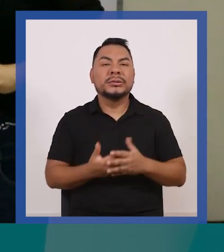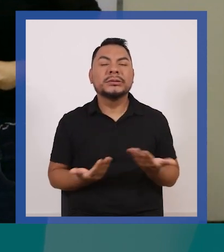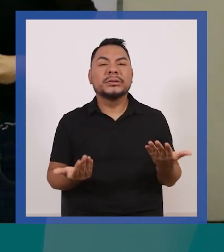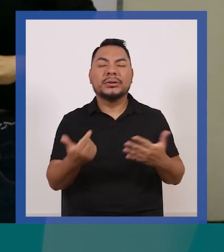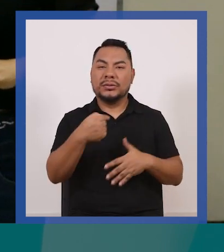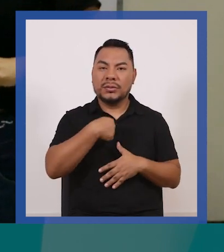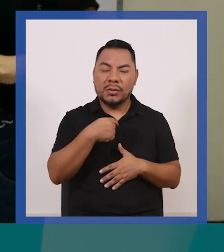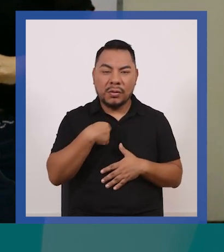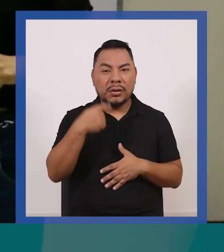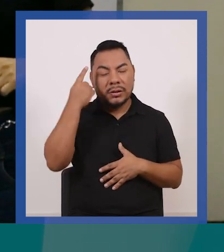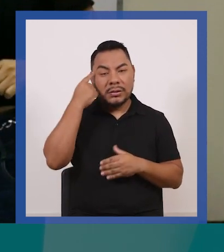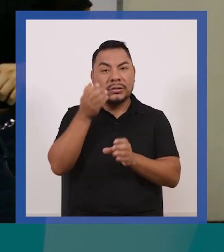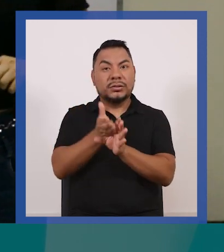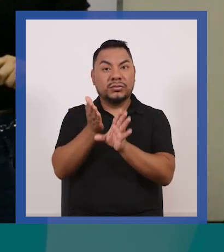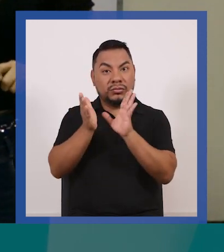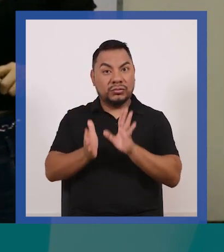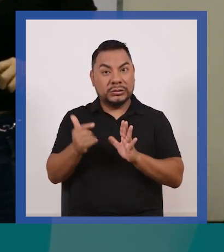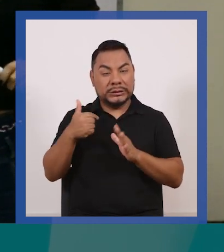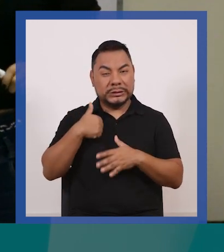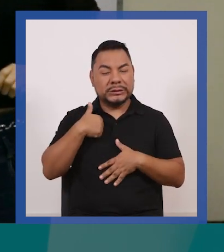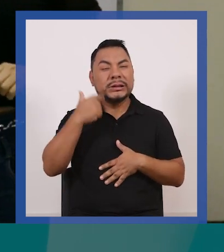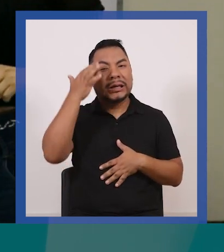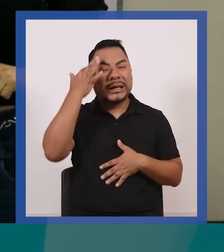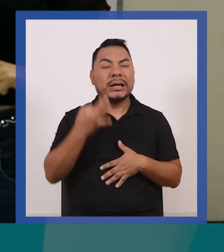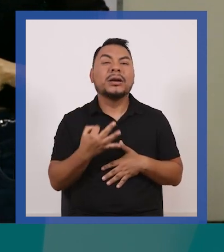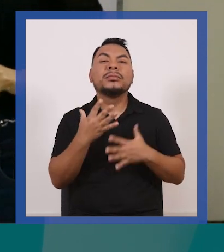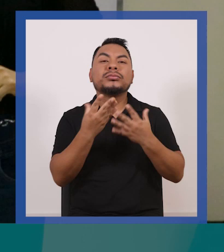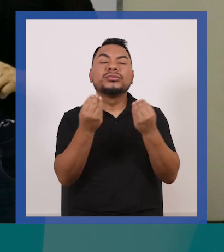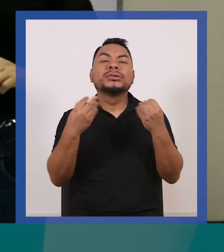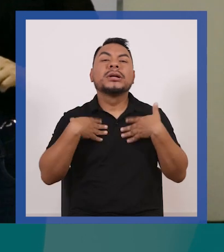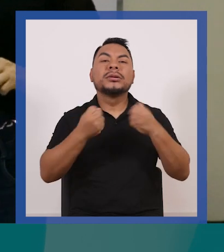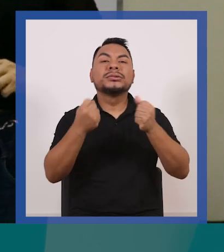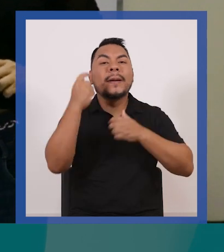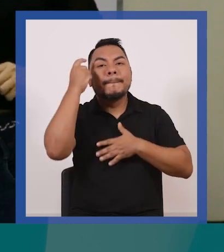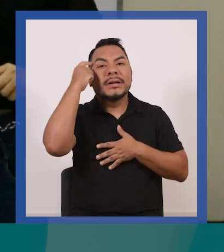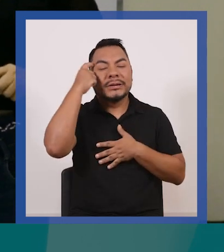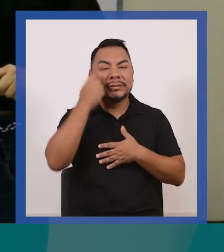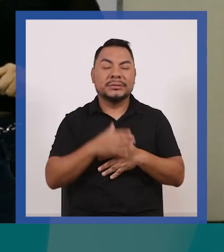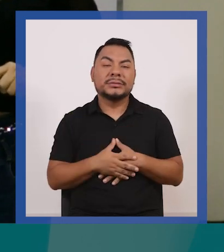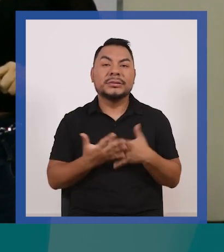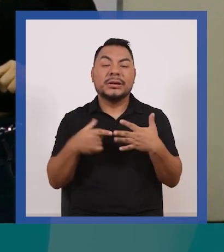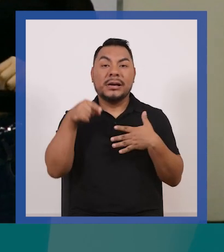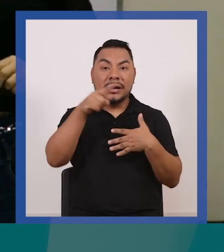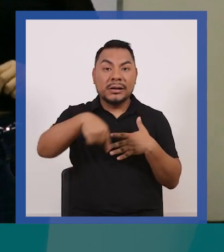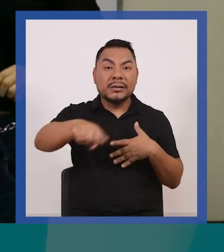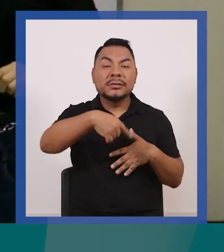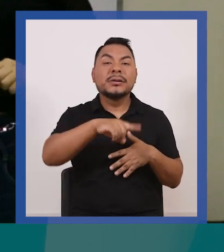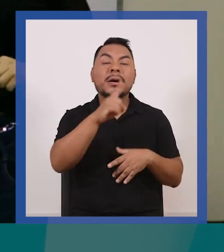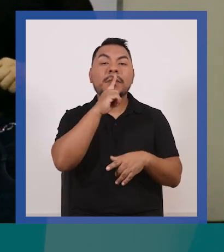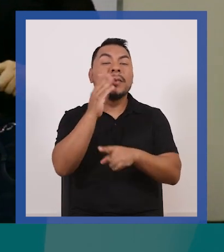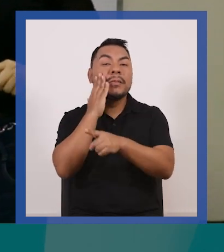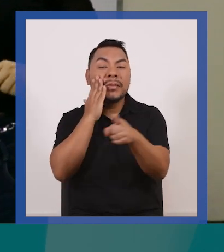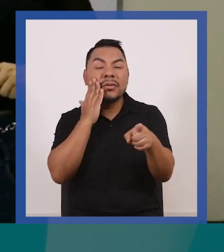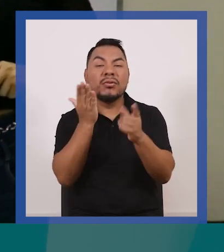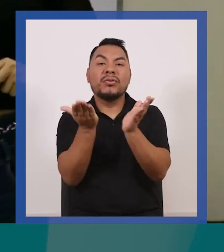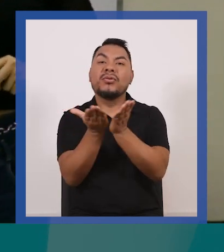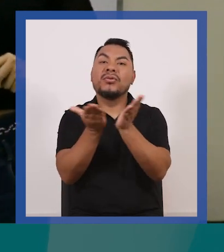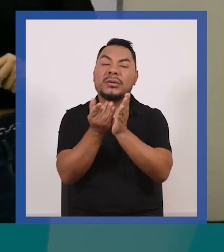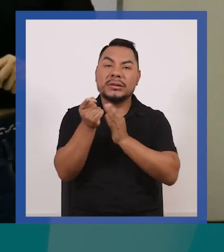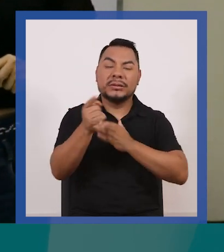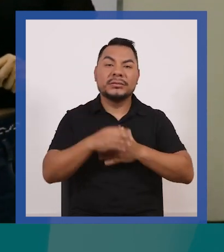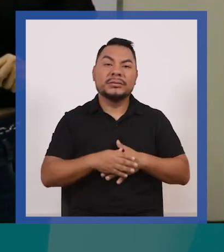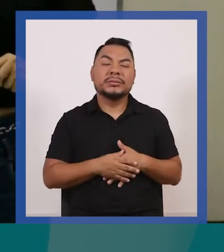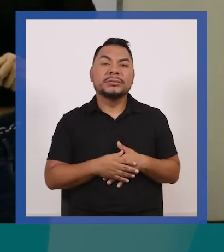Bueno, yo como psicoterapeuta creo muchísimo en la salud mental. Entonces, desde los padres, en los